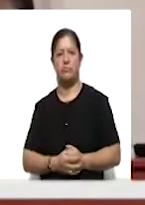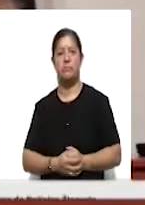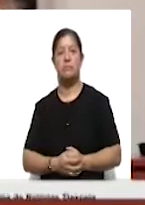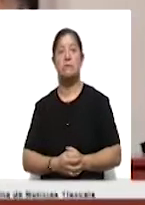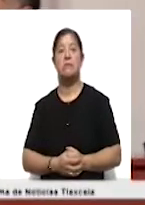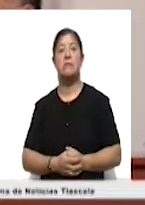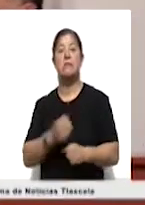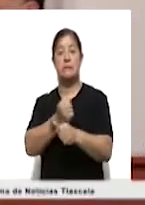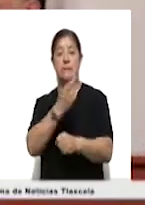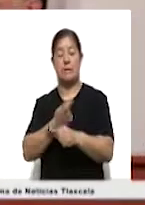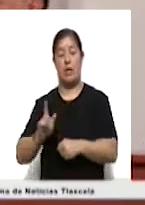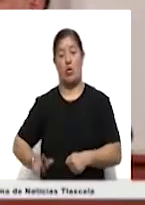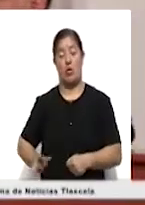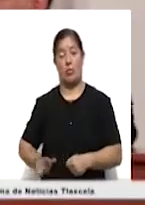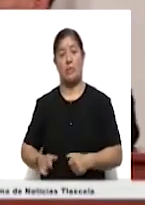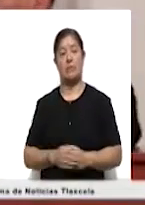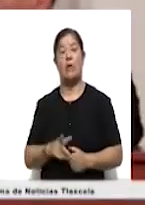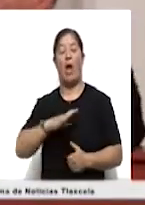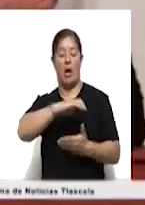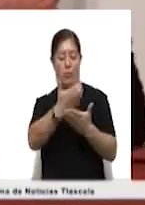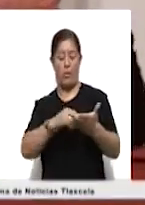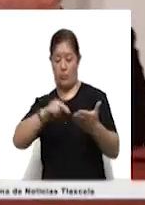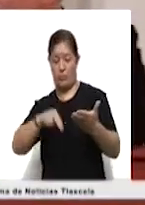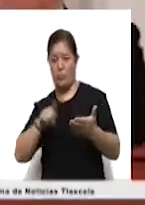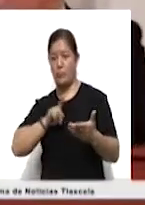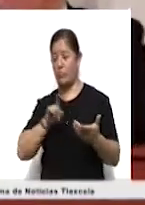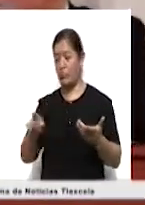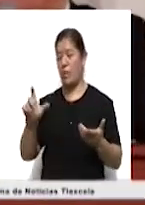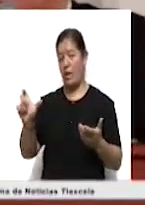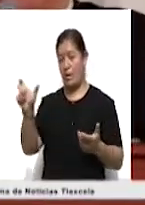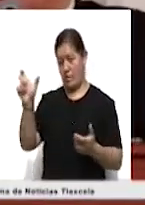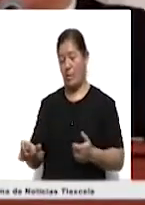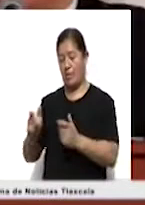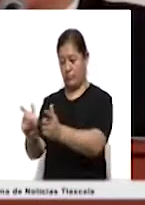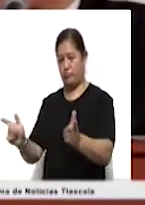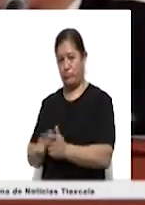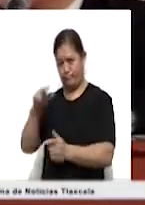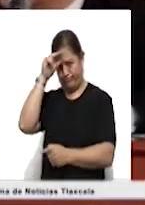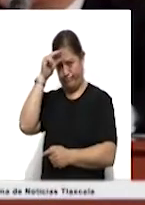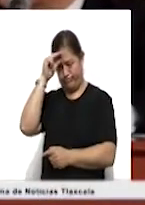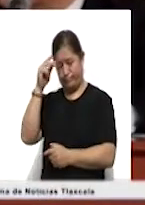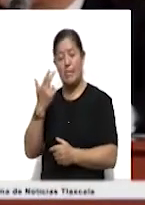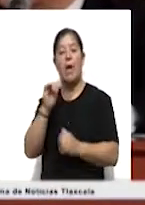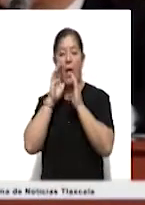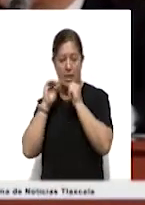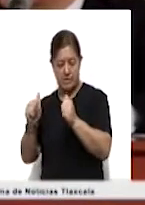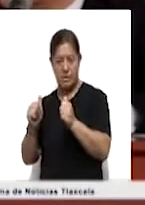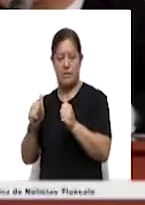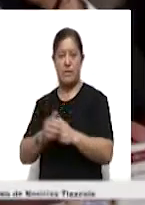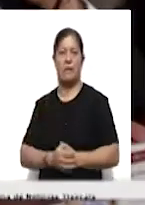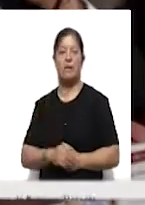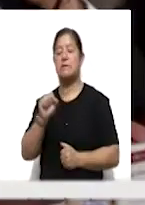Secretaría de Gobernación firmó un convenio de colaboración con la Unidad de Inteligencia Financiera de la Secretaría de Hacienda y Crédito Público